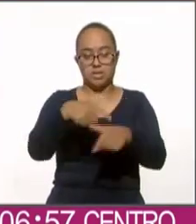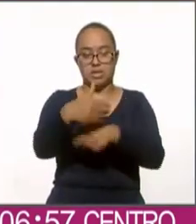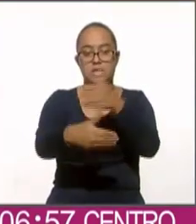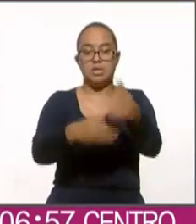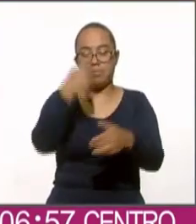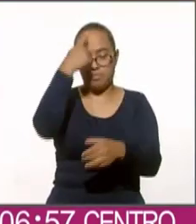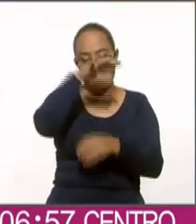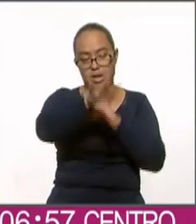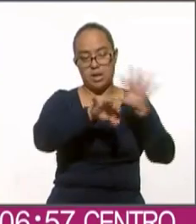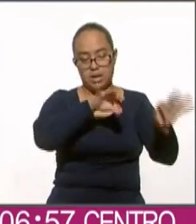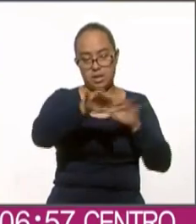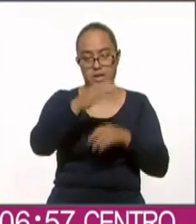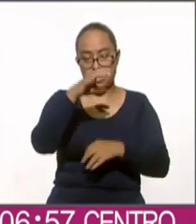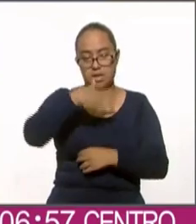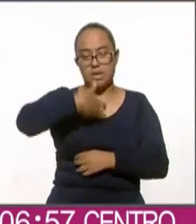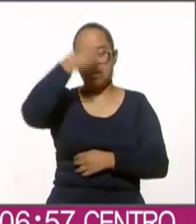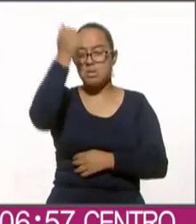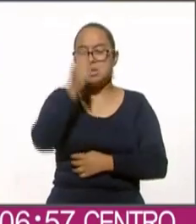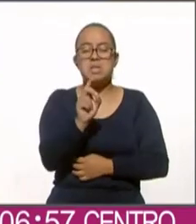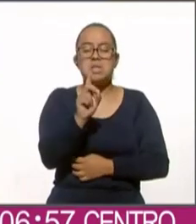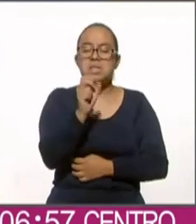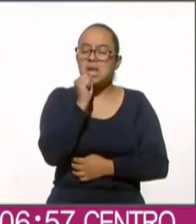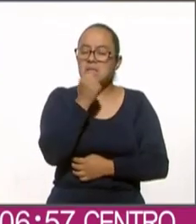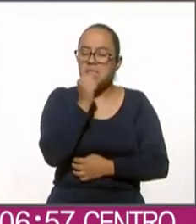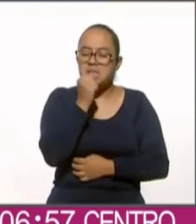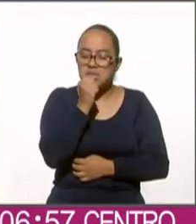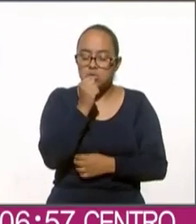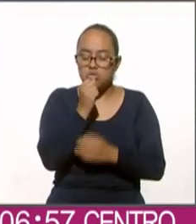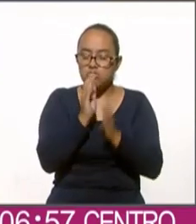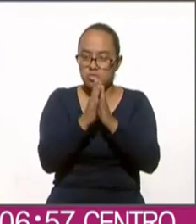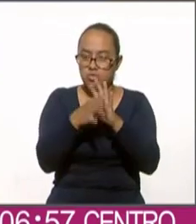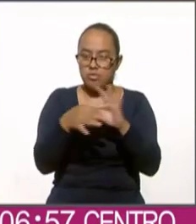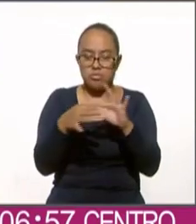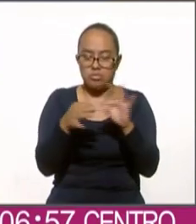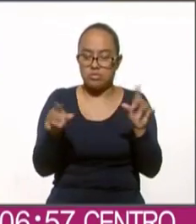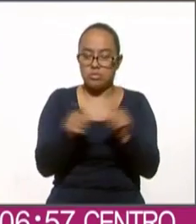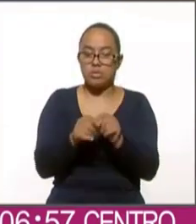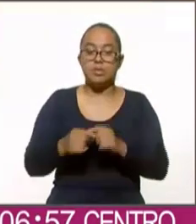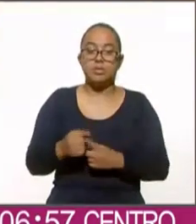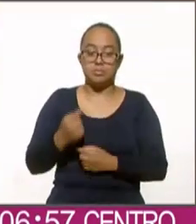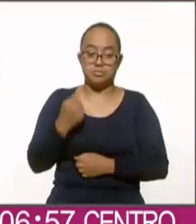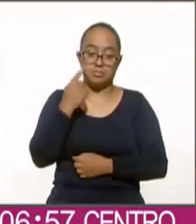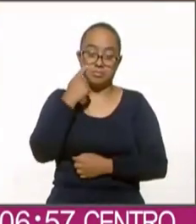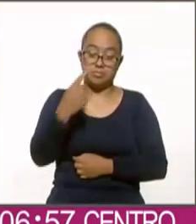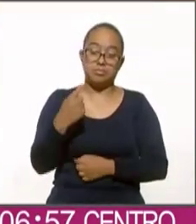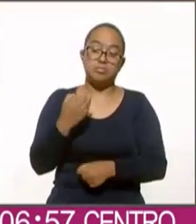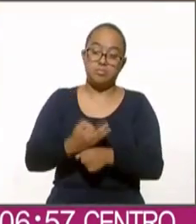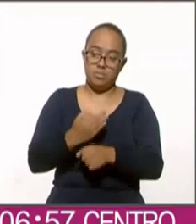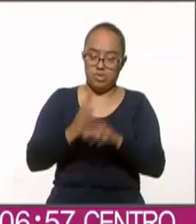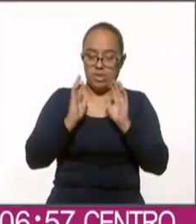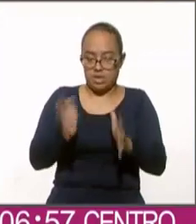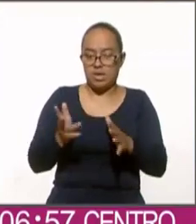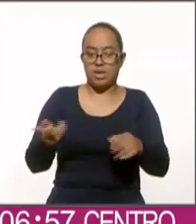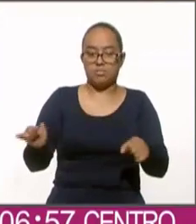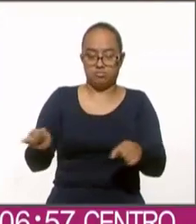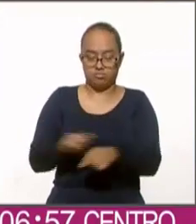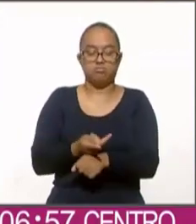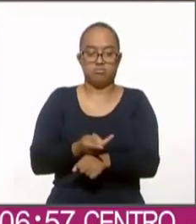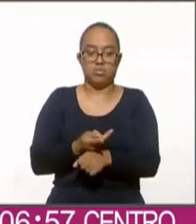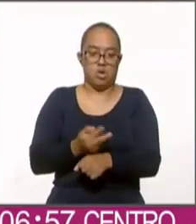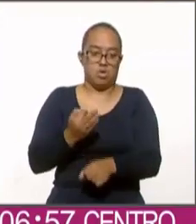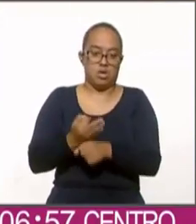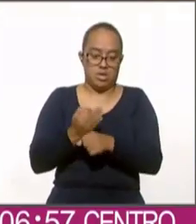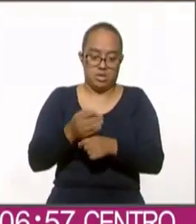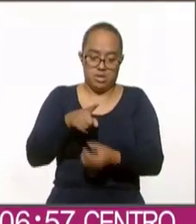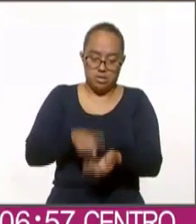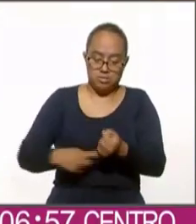la elección de candidatos nos quedan 30 segundos Paco mira está está pasando ya de hecho está pasando dentro